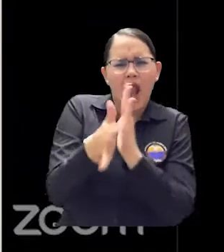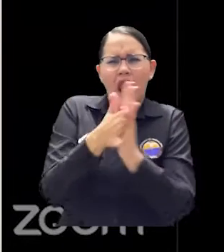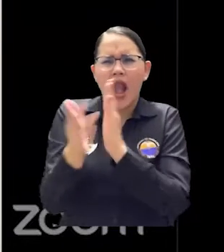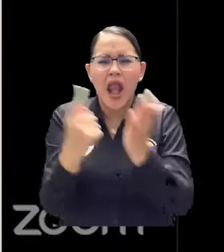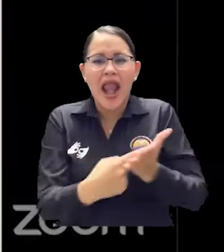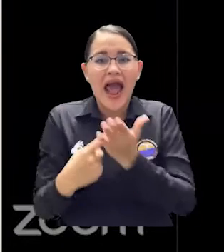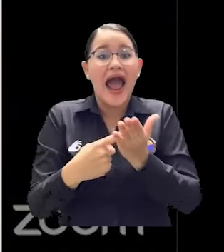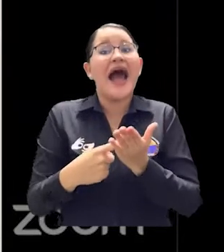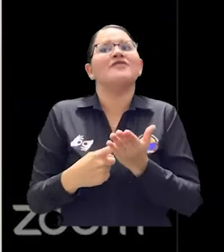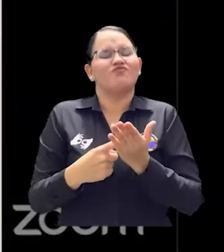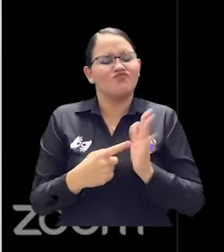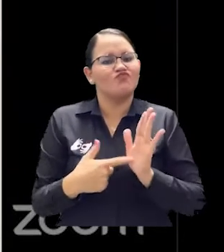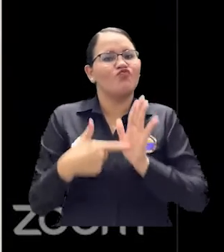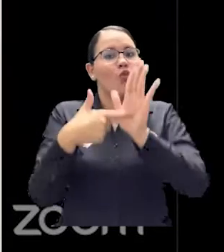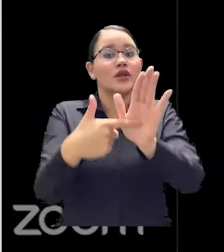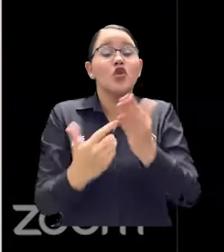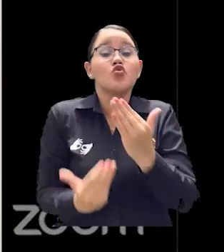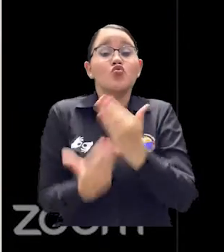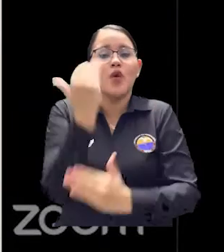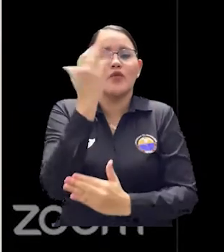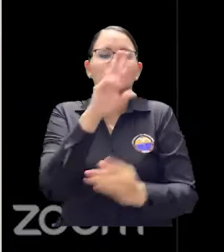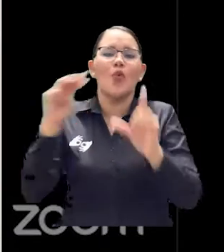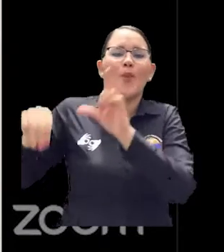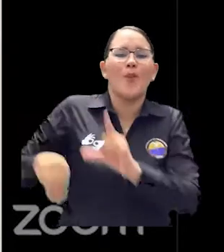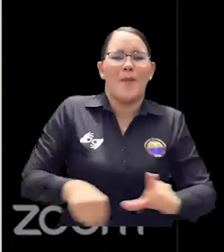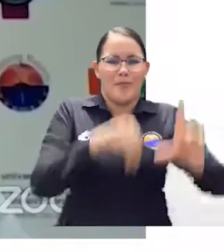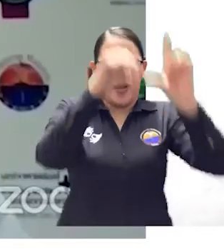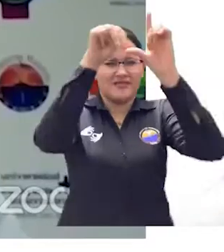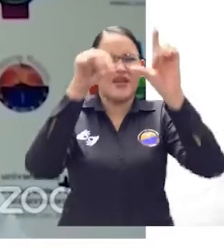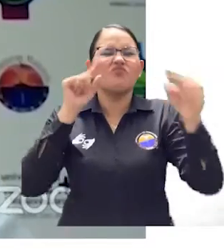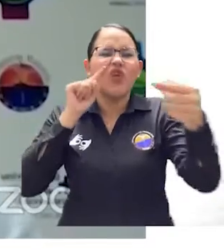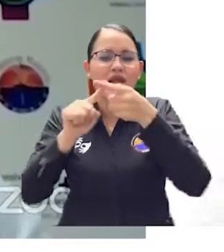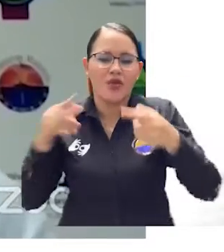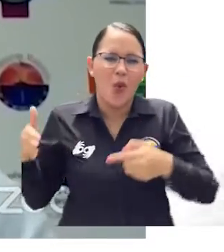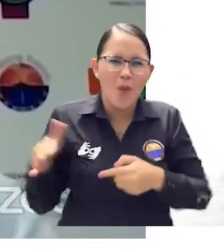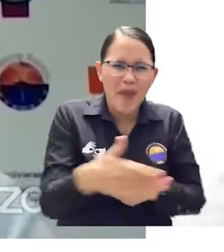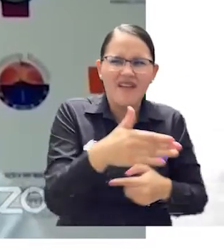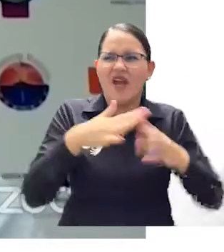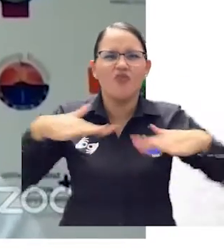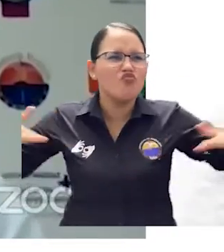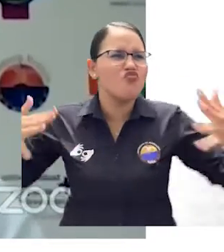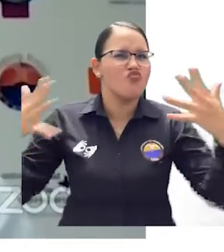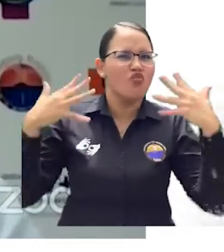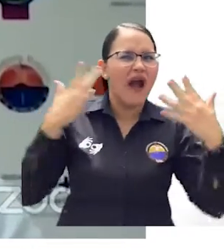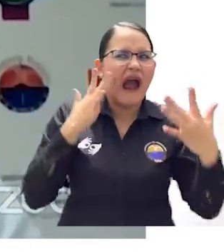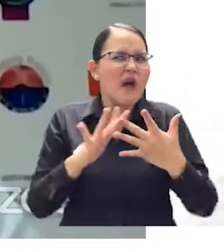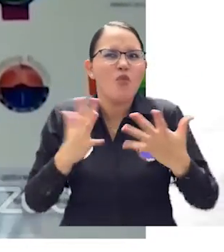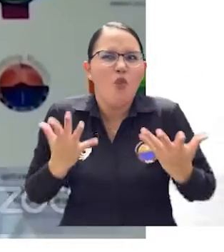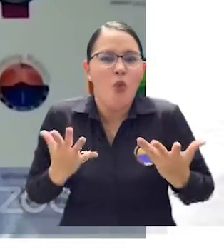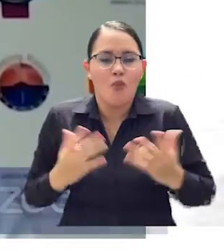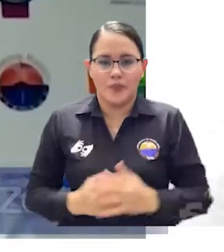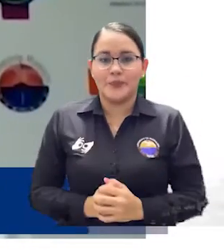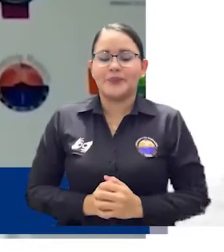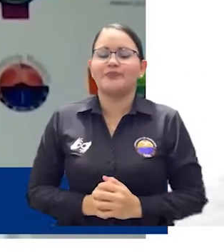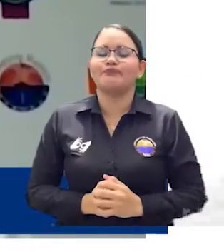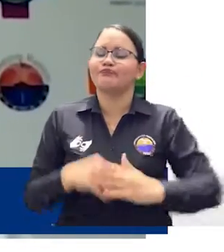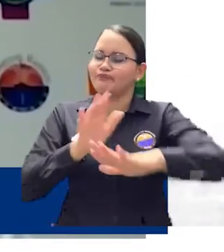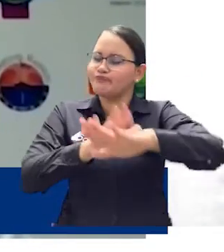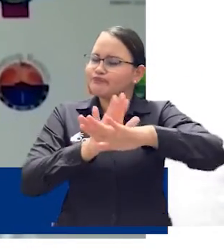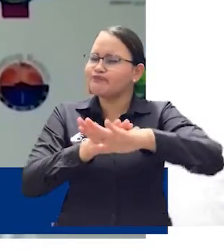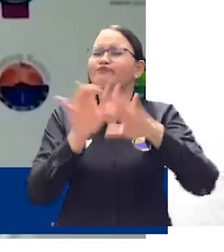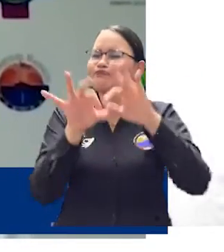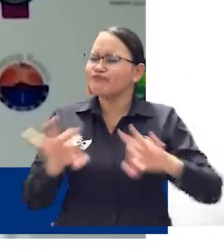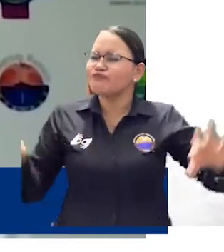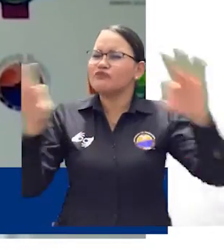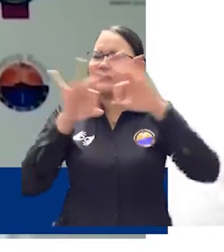posgrados. Se trata de la maestría en pesquerías tropicales. Para nosotros este es un mito histórico en varios sentidos.